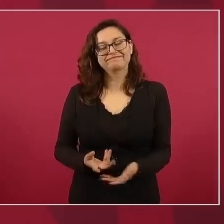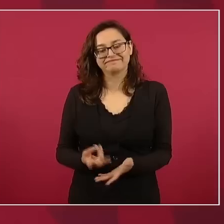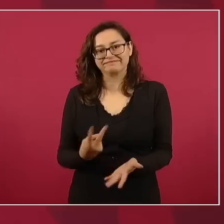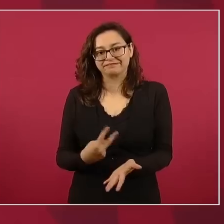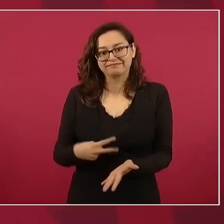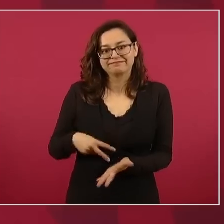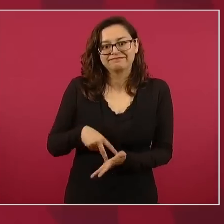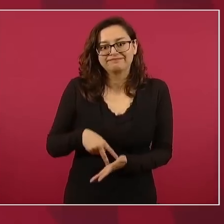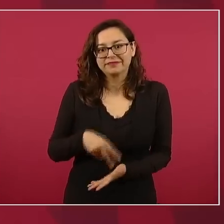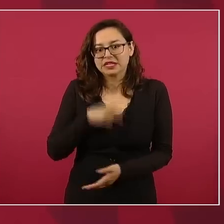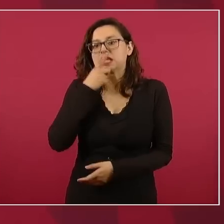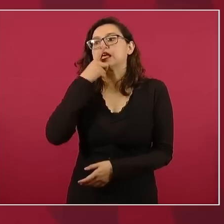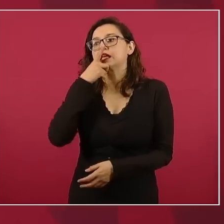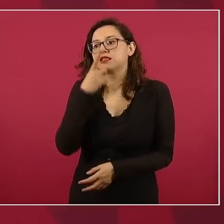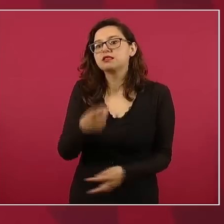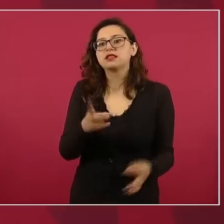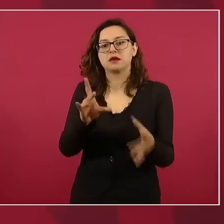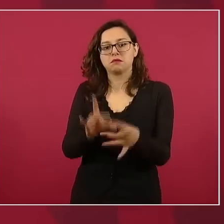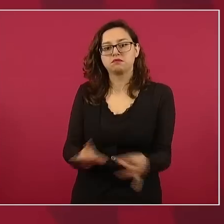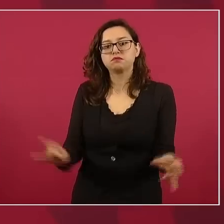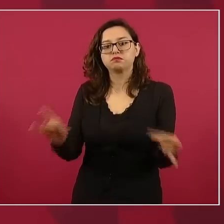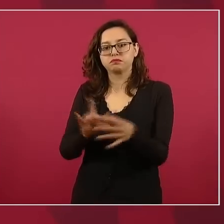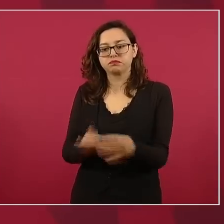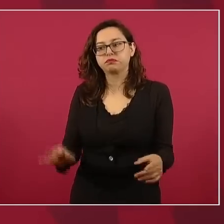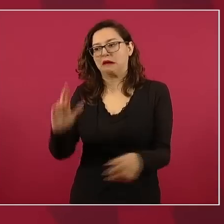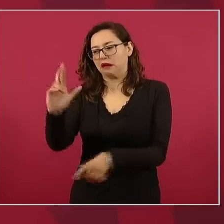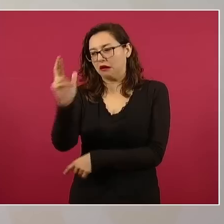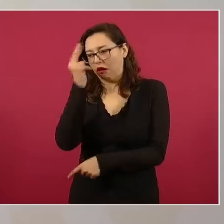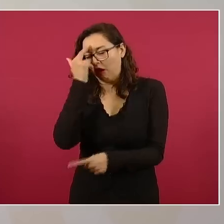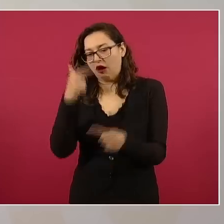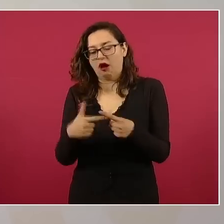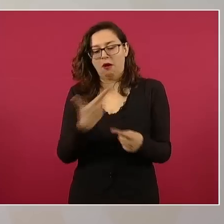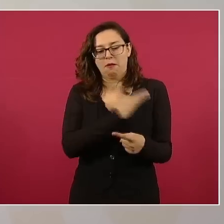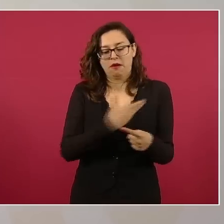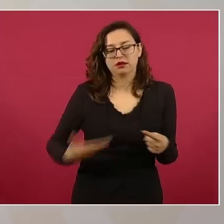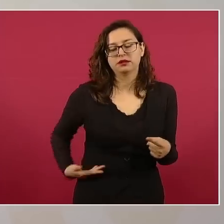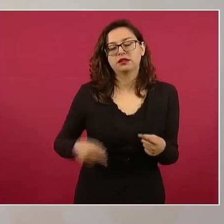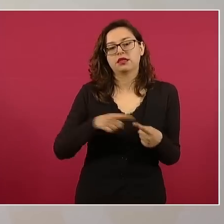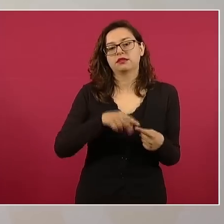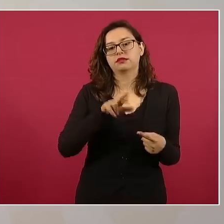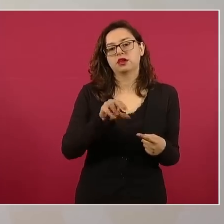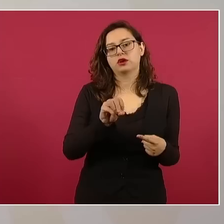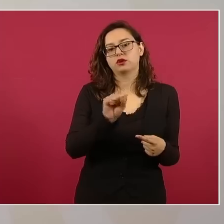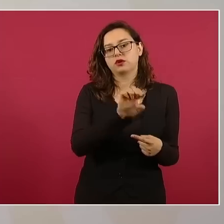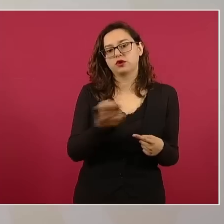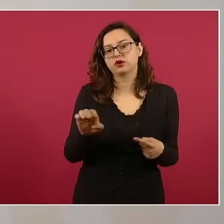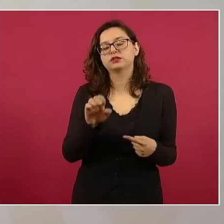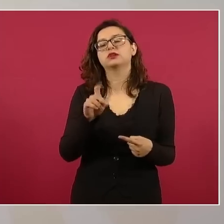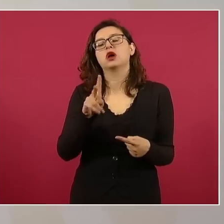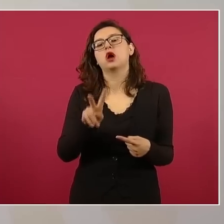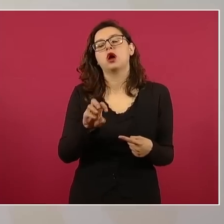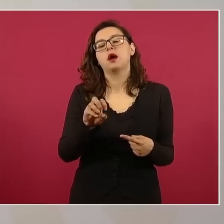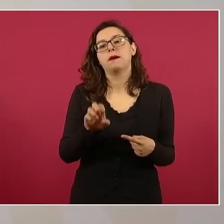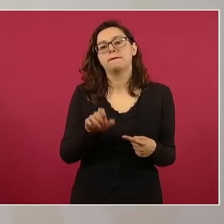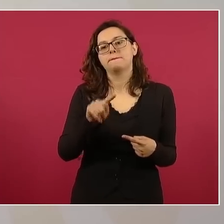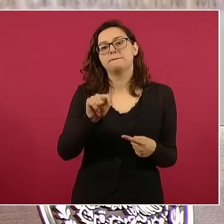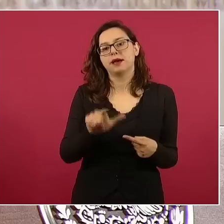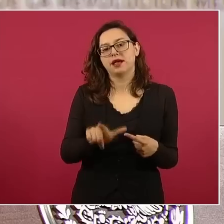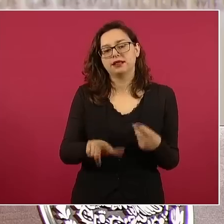al presidente Roosevelt, a Martin Luther King,